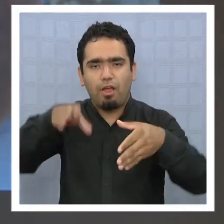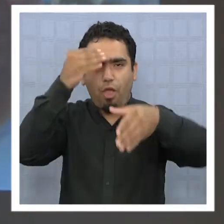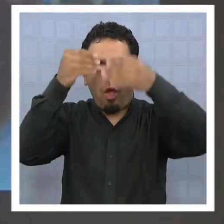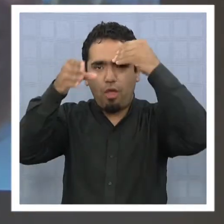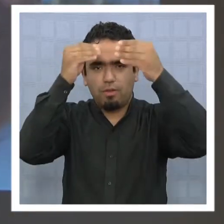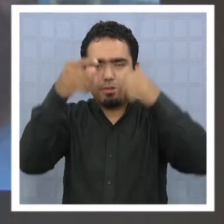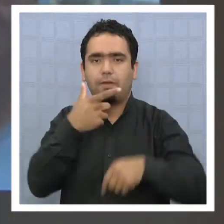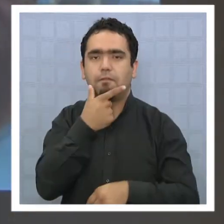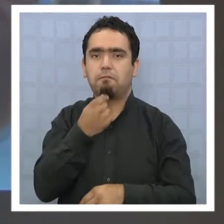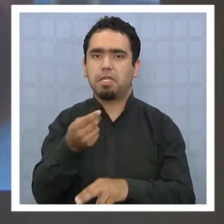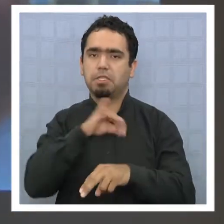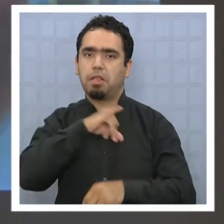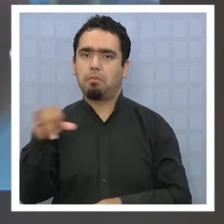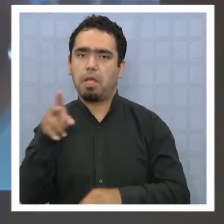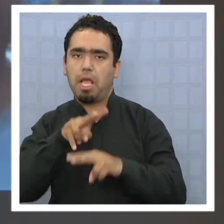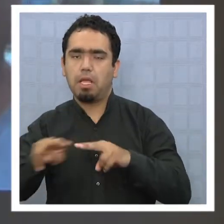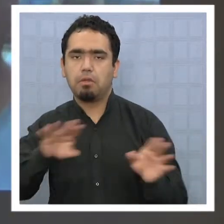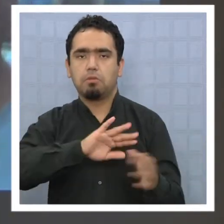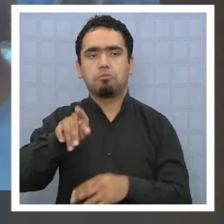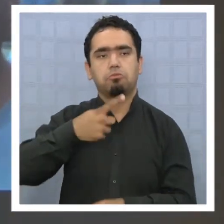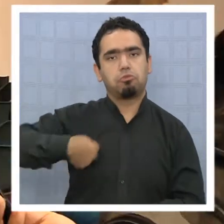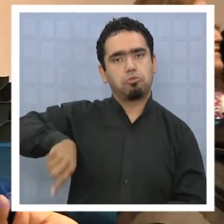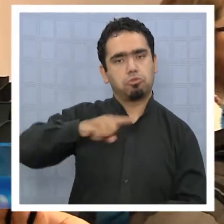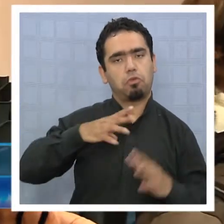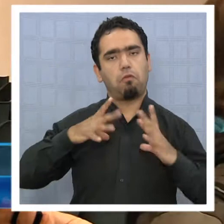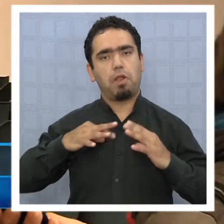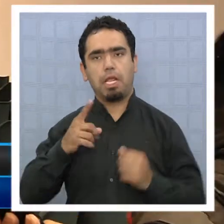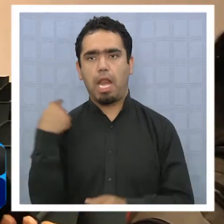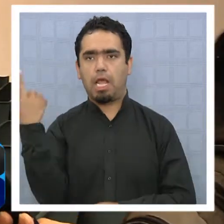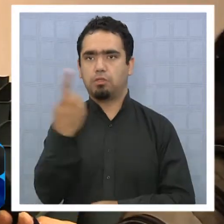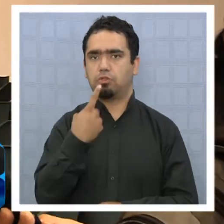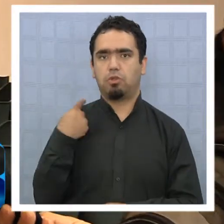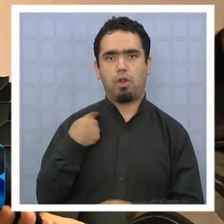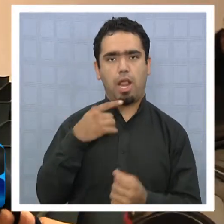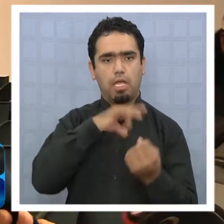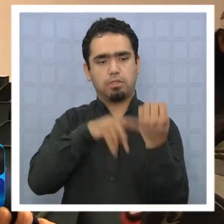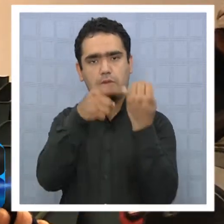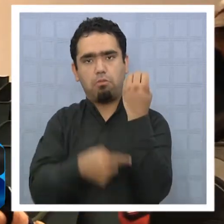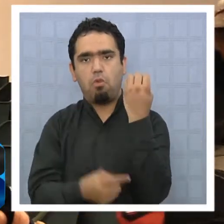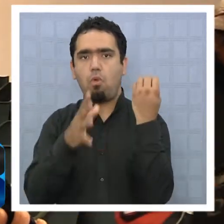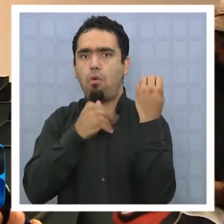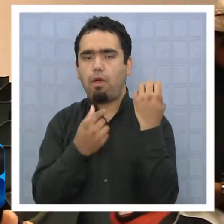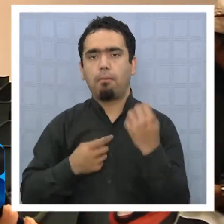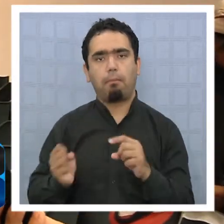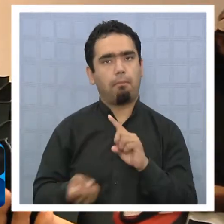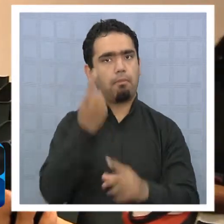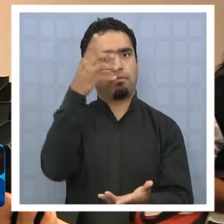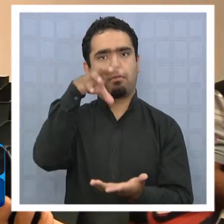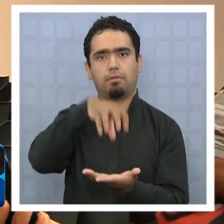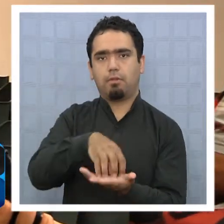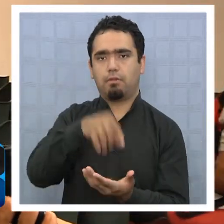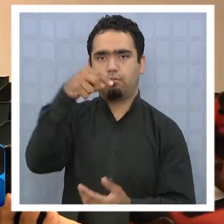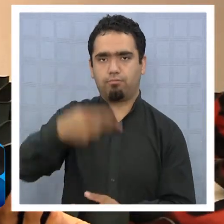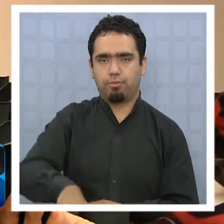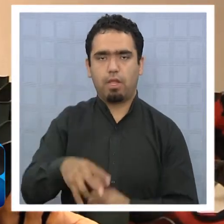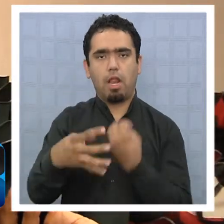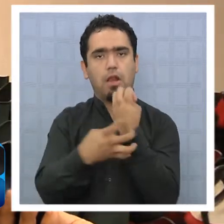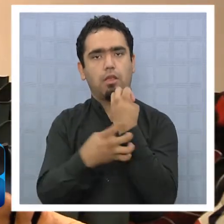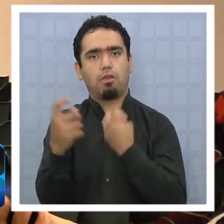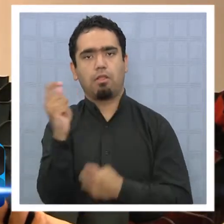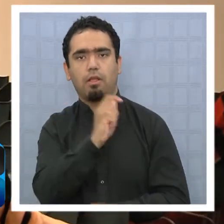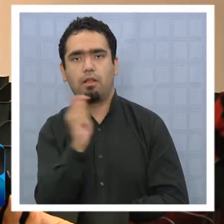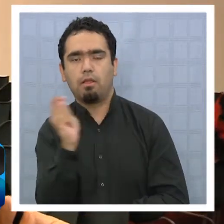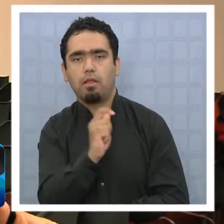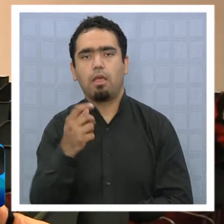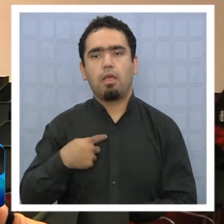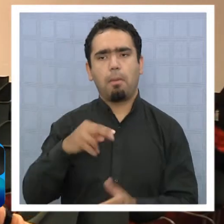con facilidad. Estamos muy contentos de esta iniciativa, una iniciativa pionera a nivel nacional, no existe, y una iniciativa 100% regional, con fondos regionales y orientada